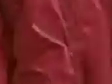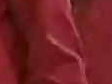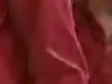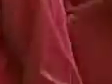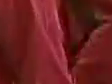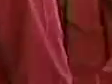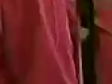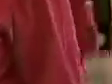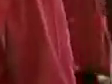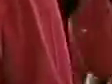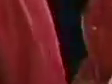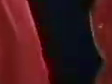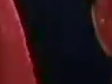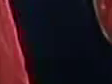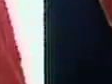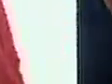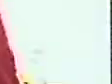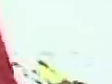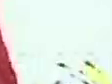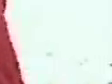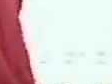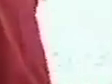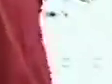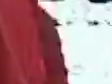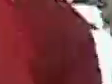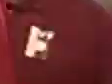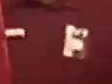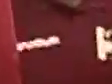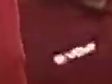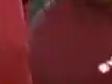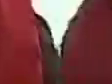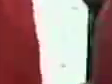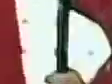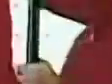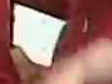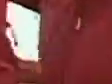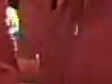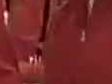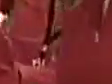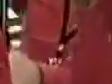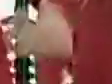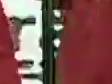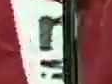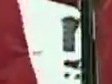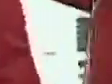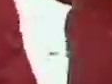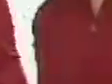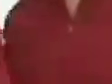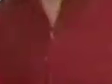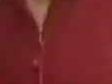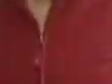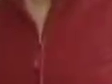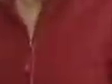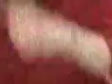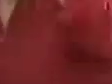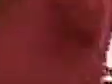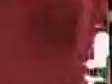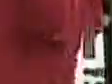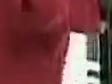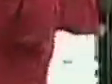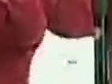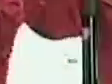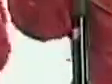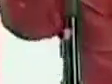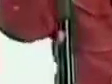A esta hora transmitimos desde el Polideportivo José María Vargas en el Estado de La Guaira donde el Presidente de la República y